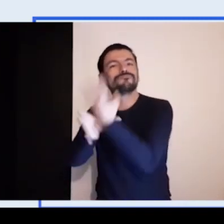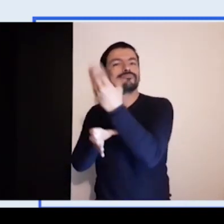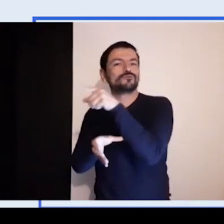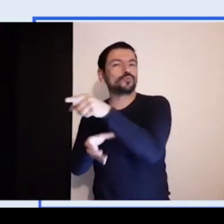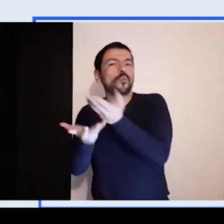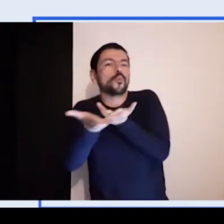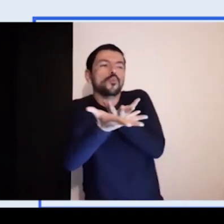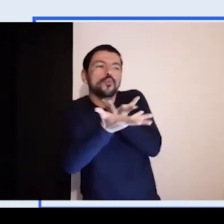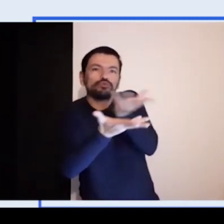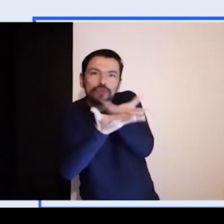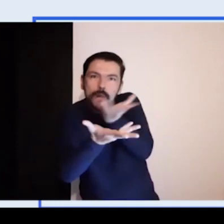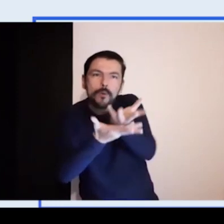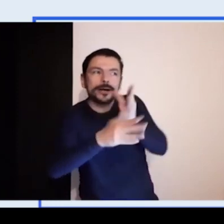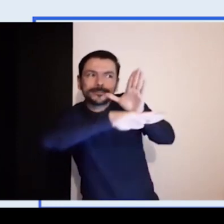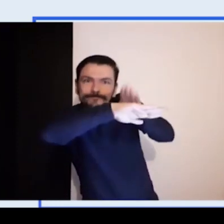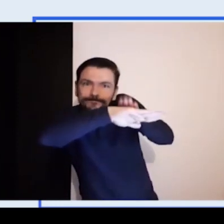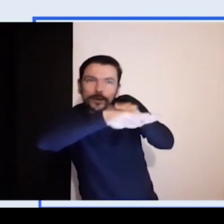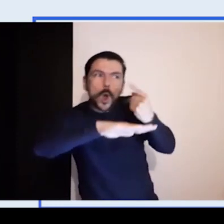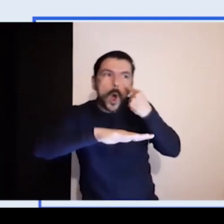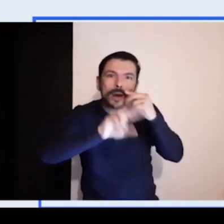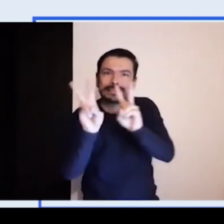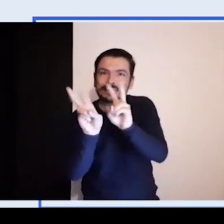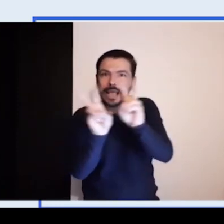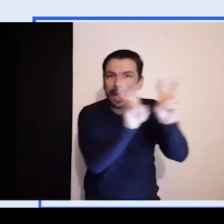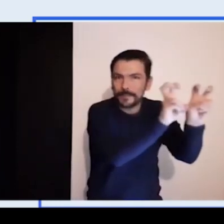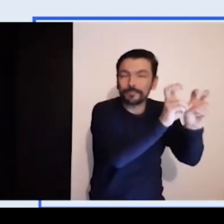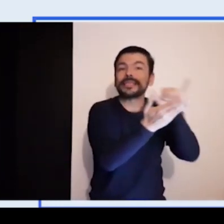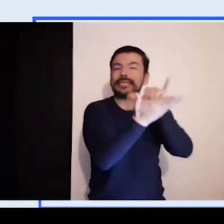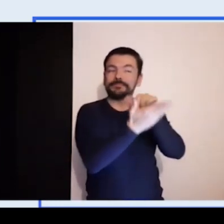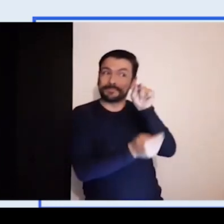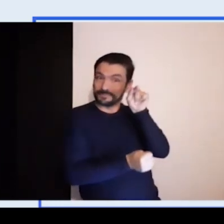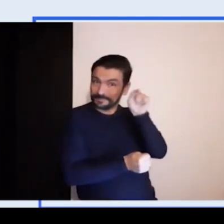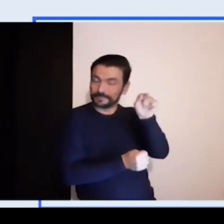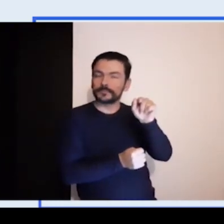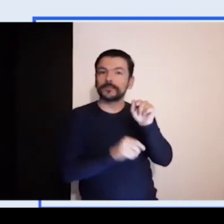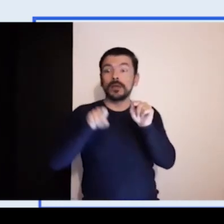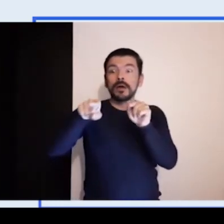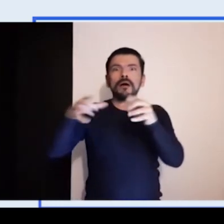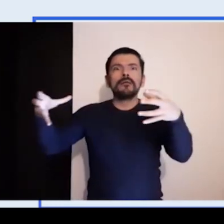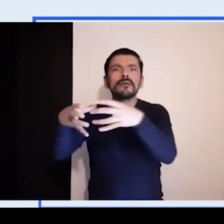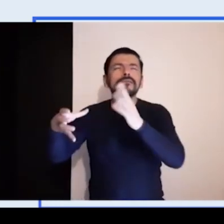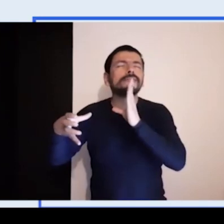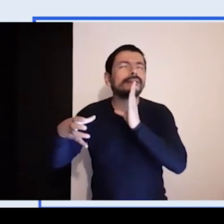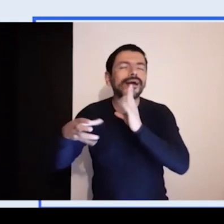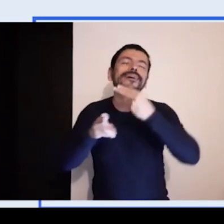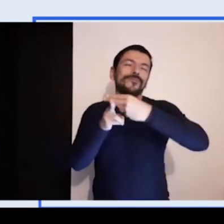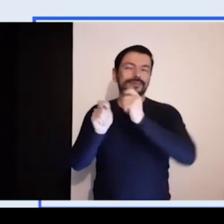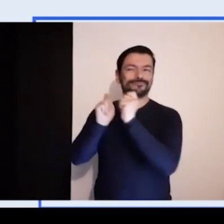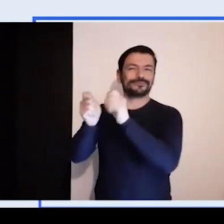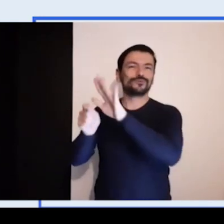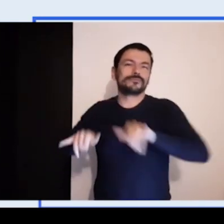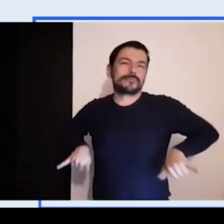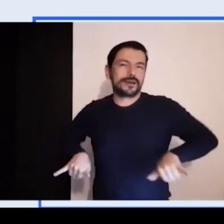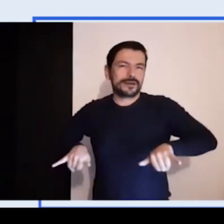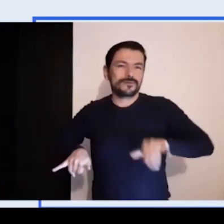un consejo, sino de un ente asesor, consejero, una instancia que orienta a la Vicepresidencia en temas